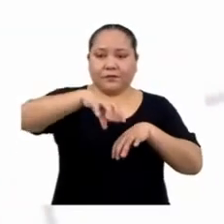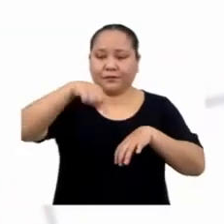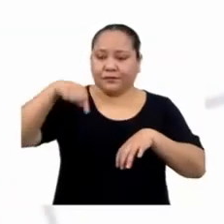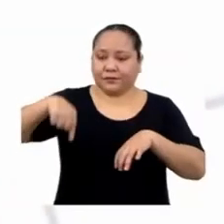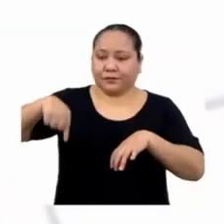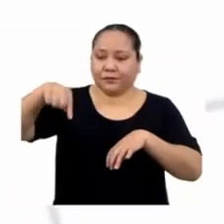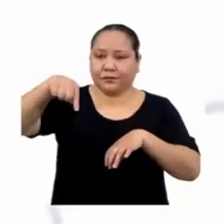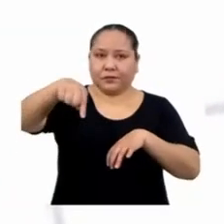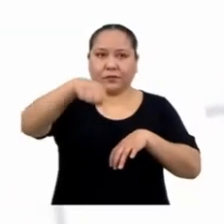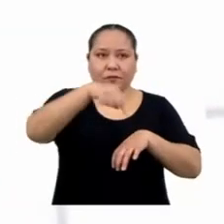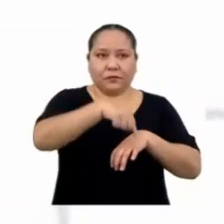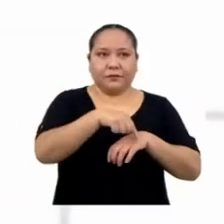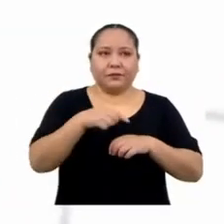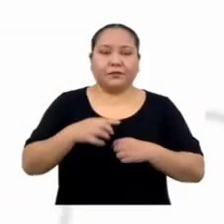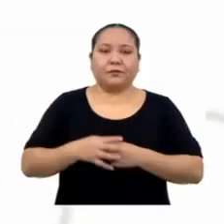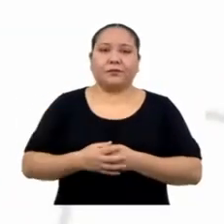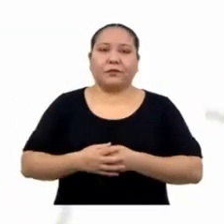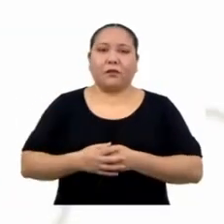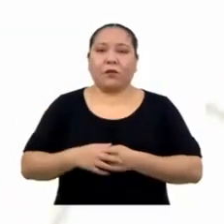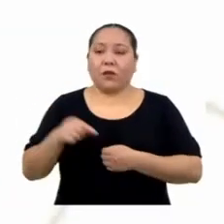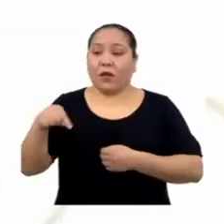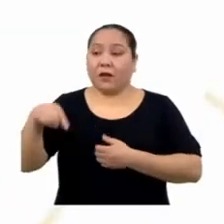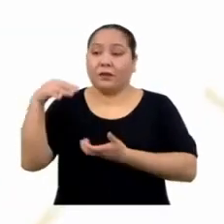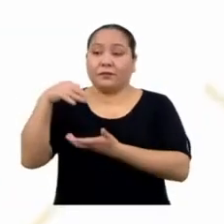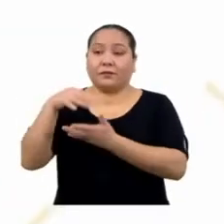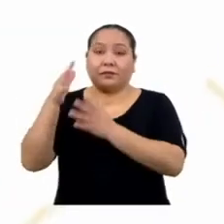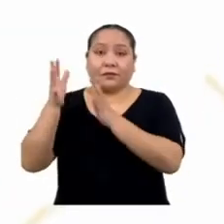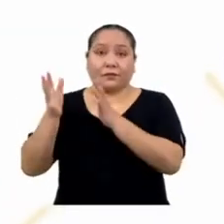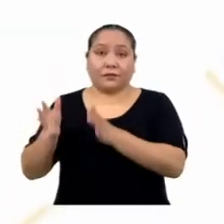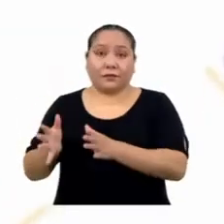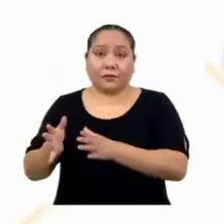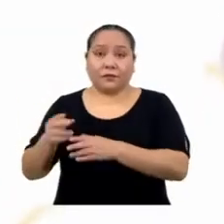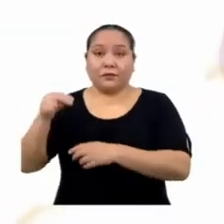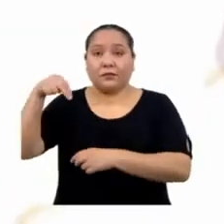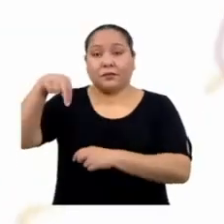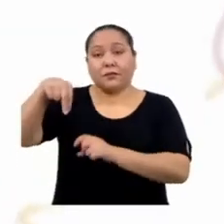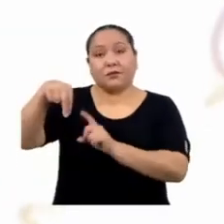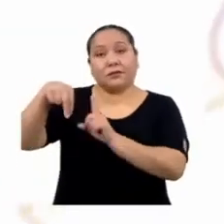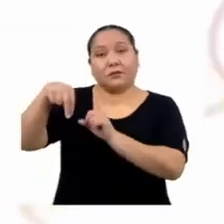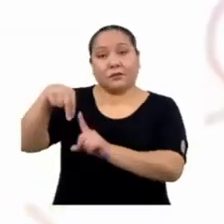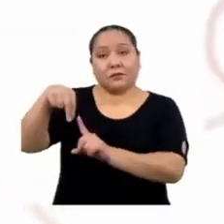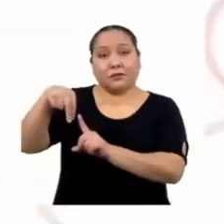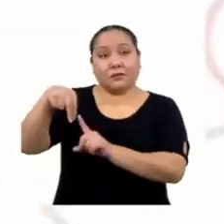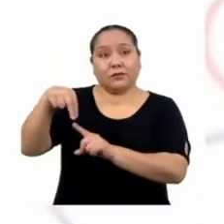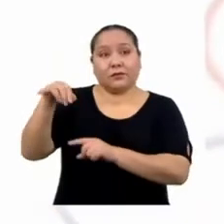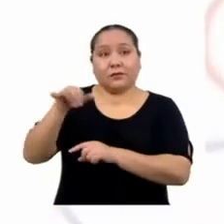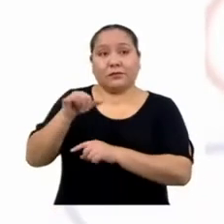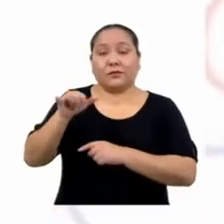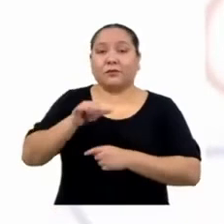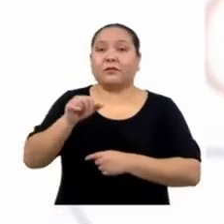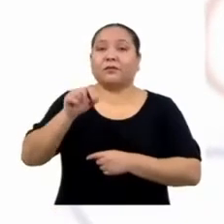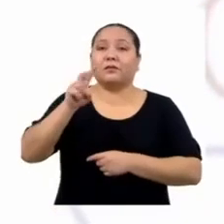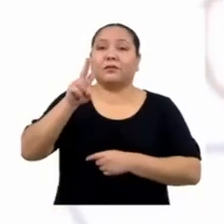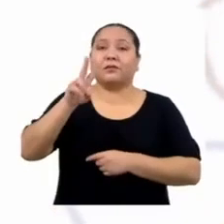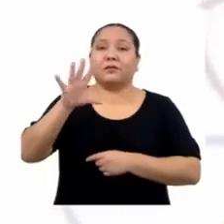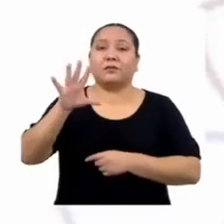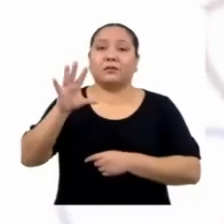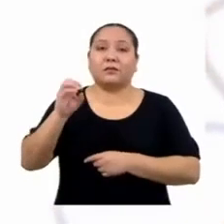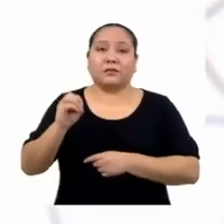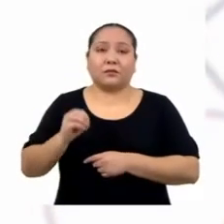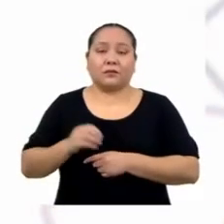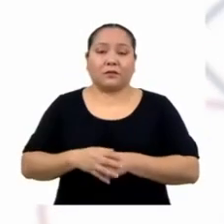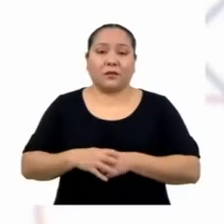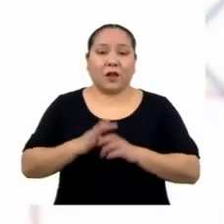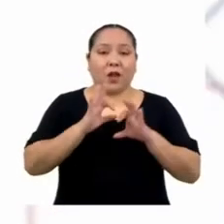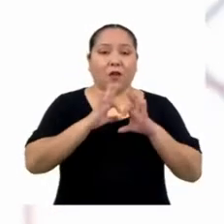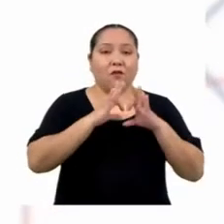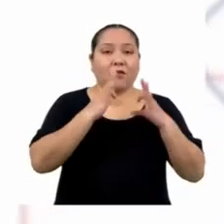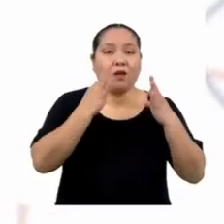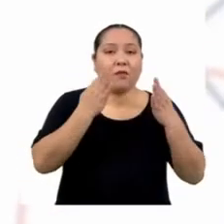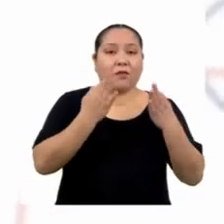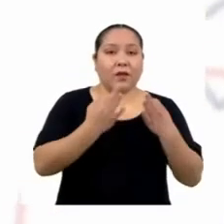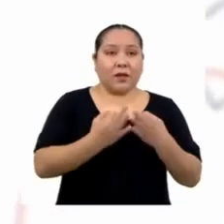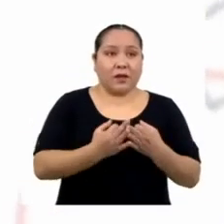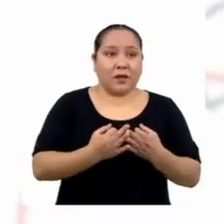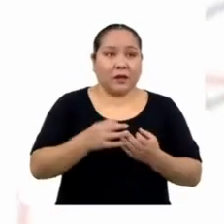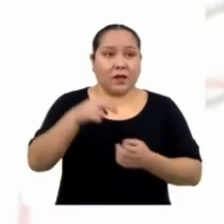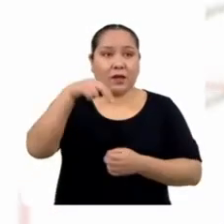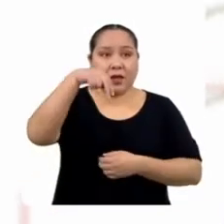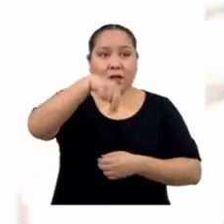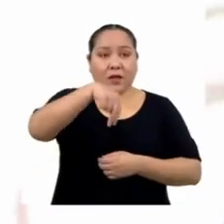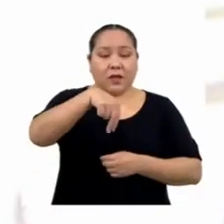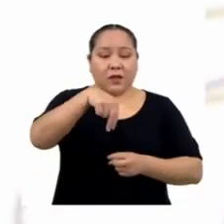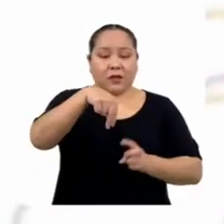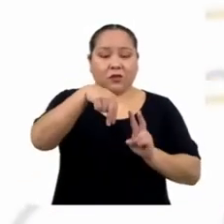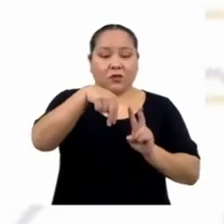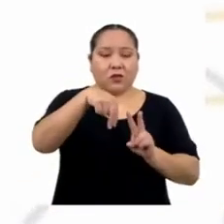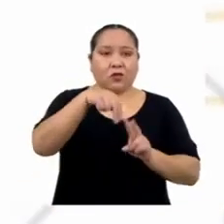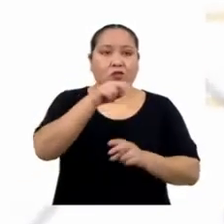grupo o estrato es Estudiantes, N sub 1, que es igual a 250. Familias, N sub 2, que